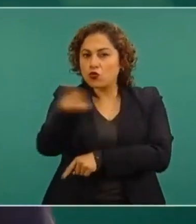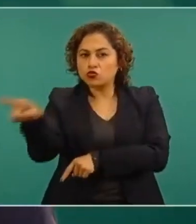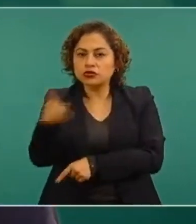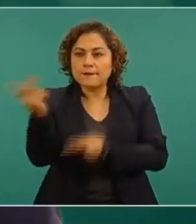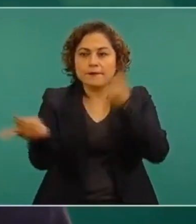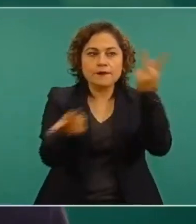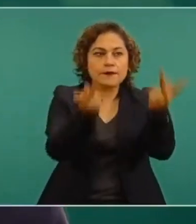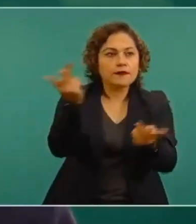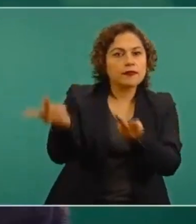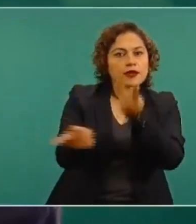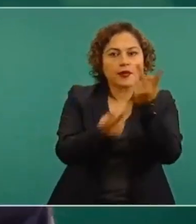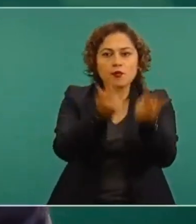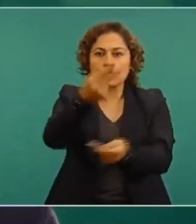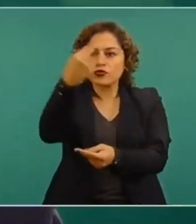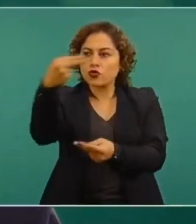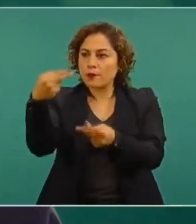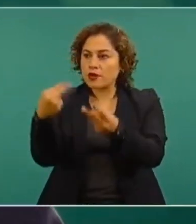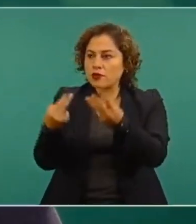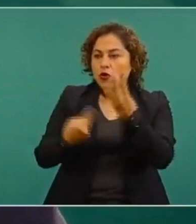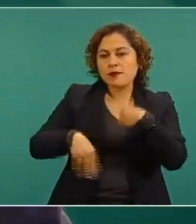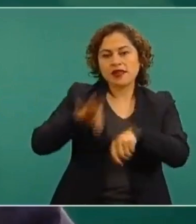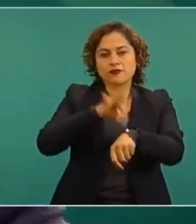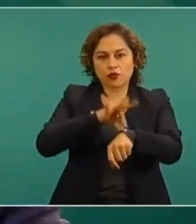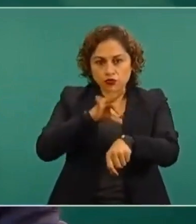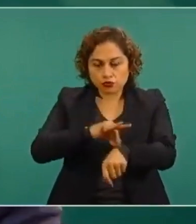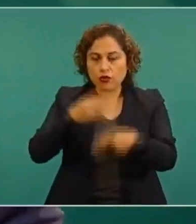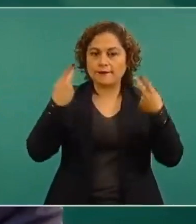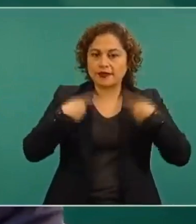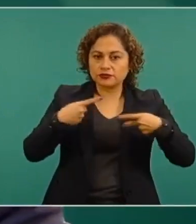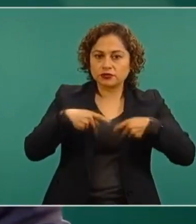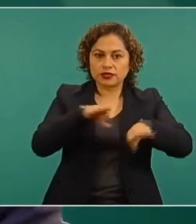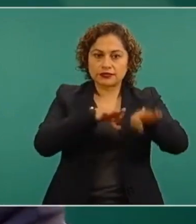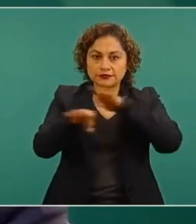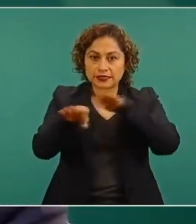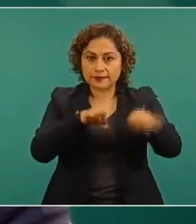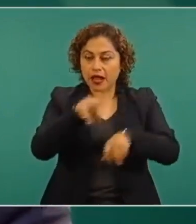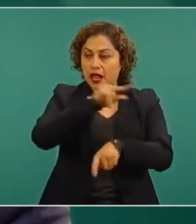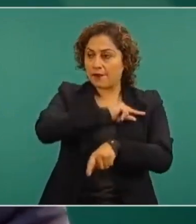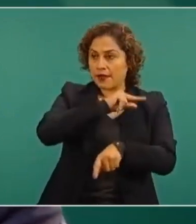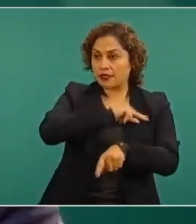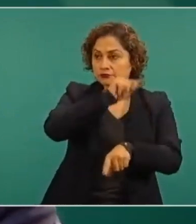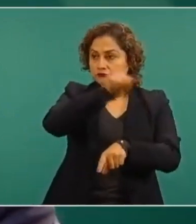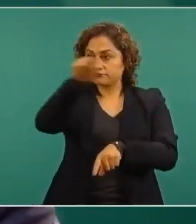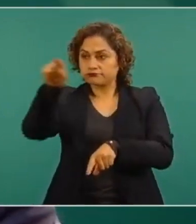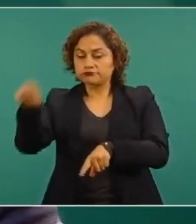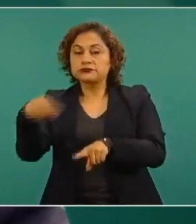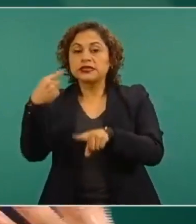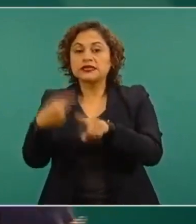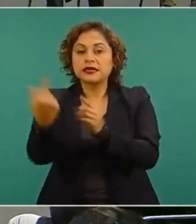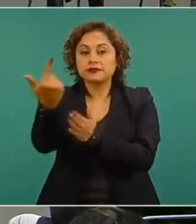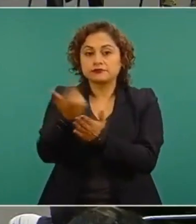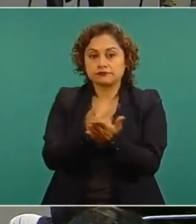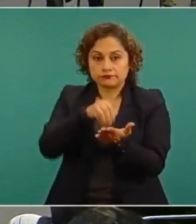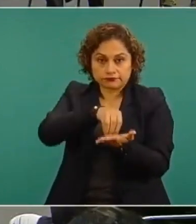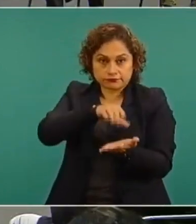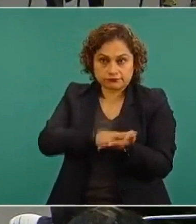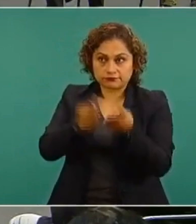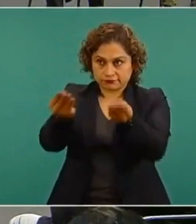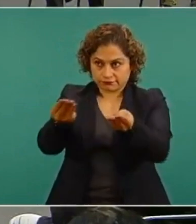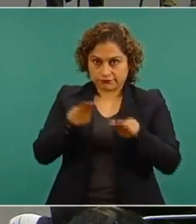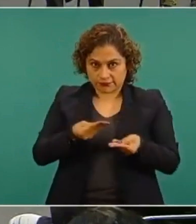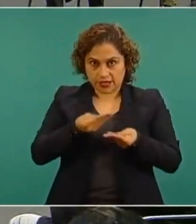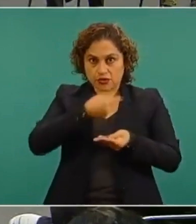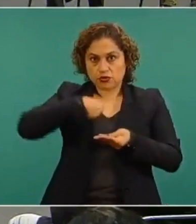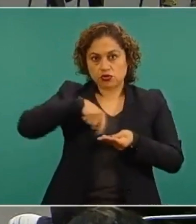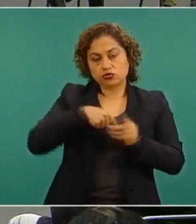censo, necesitamos un censo nominal, quienes son para irles programando sus vacunaciones. Nosotros en el sector público